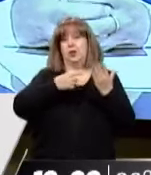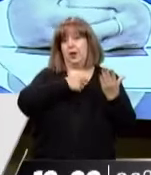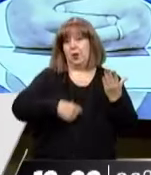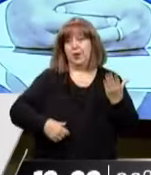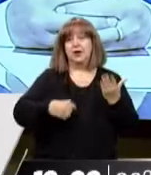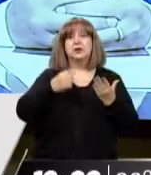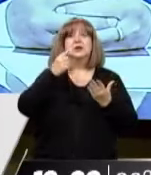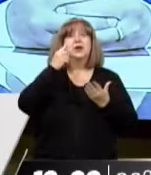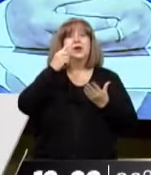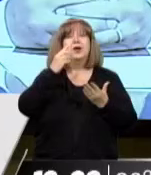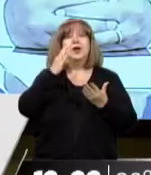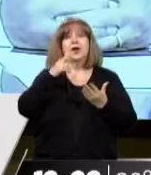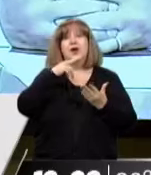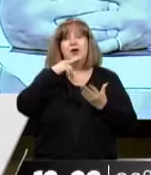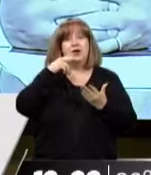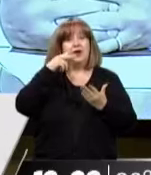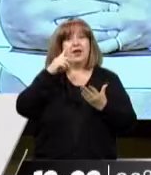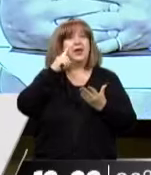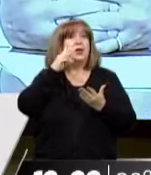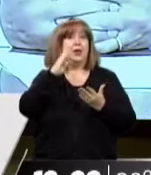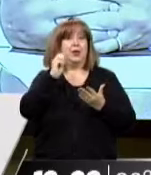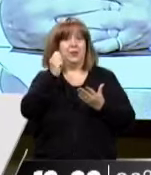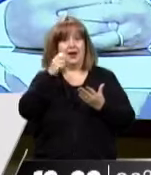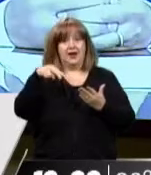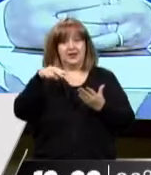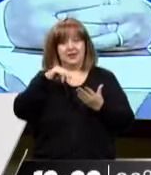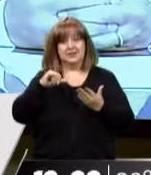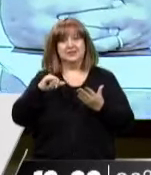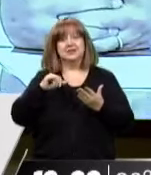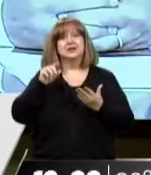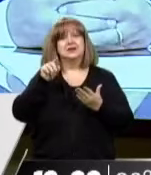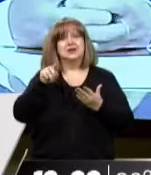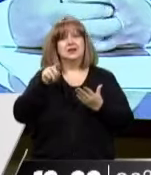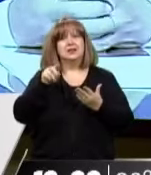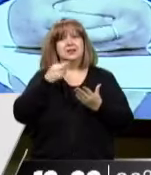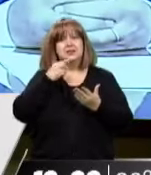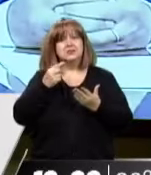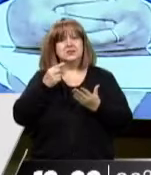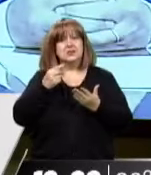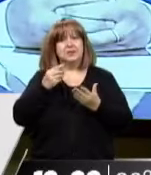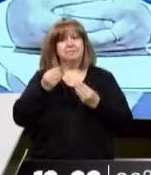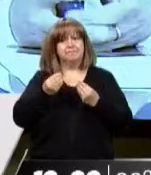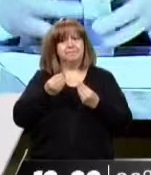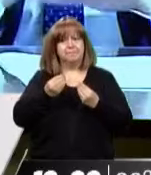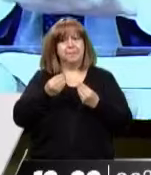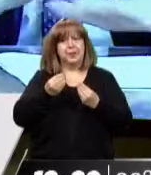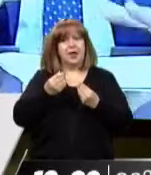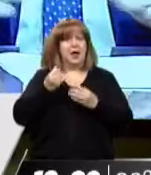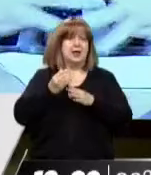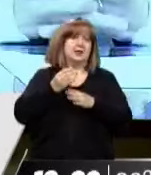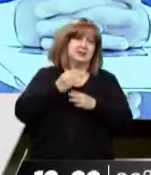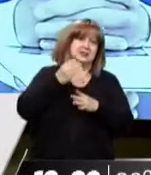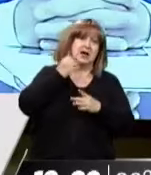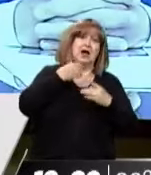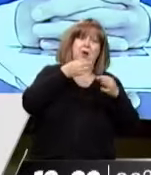Víctor Ibáñez, que fue una especie de continuidad de diferentes situaciones que se vieron en las últimas horas, por ahí en el medio hubo una conversación de